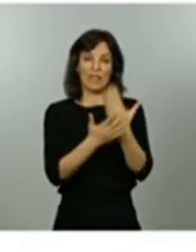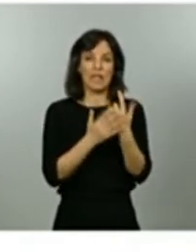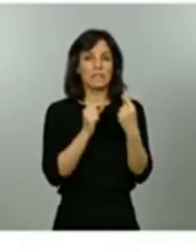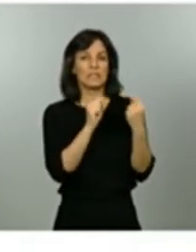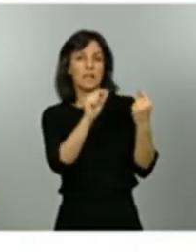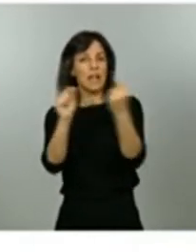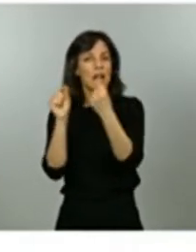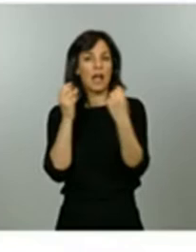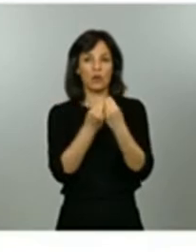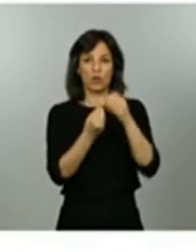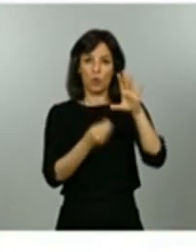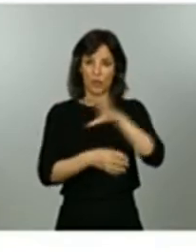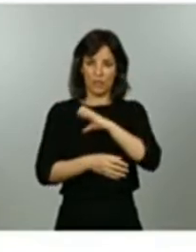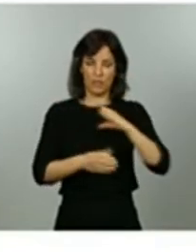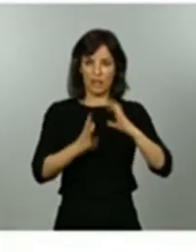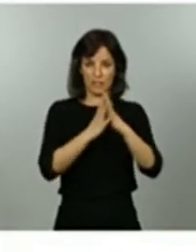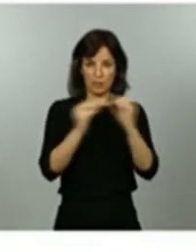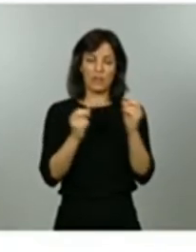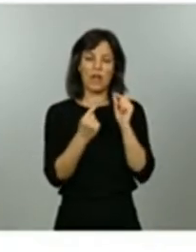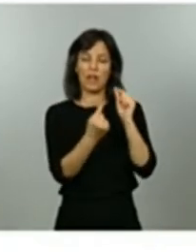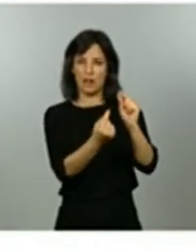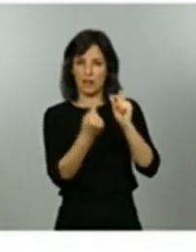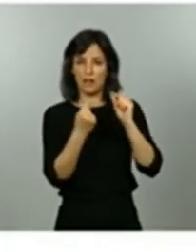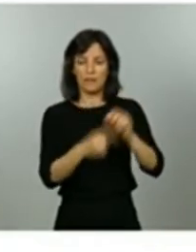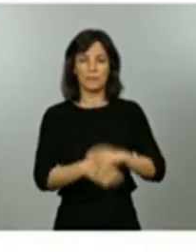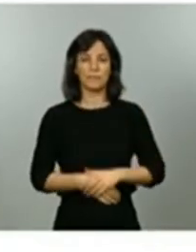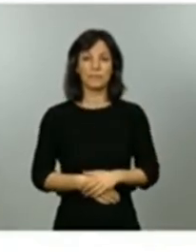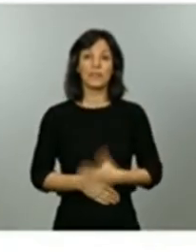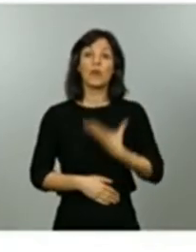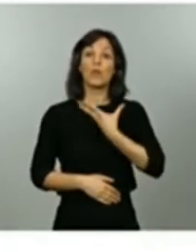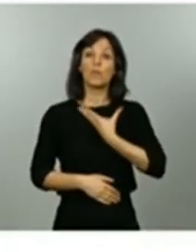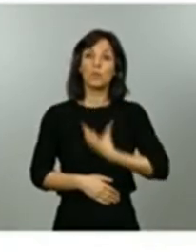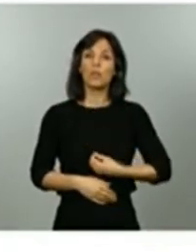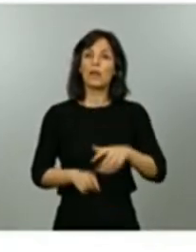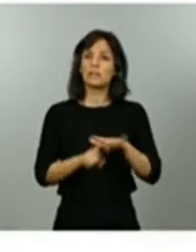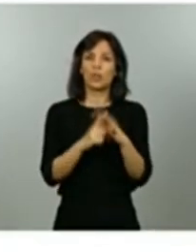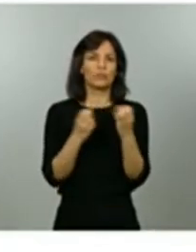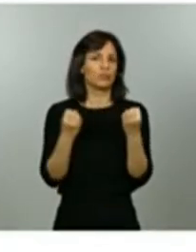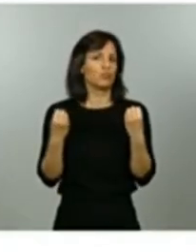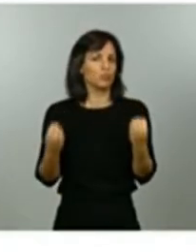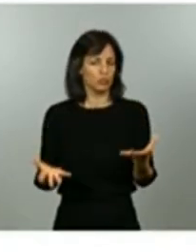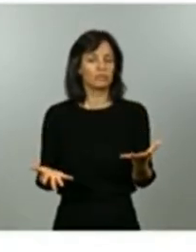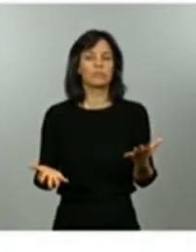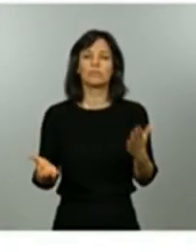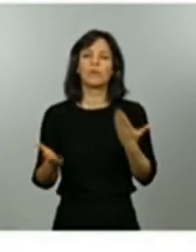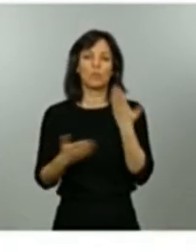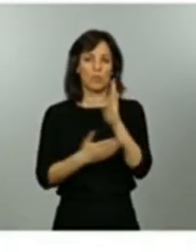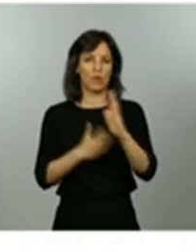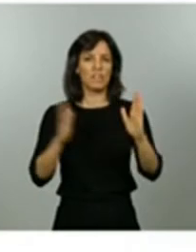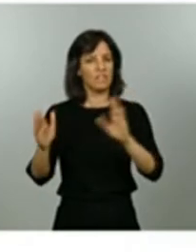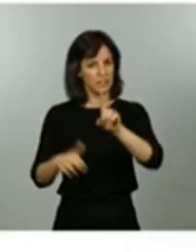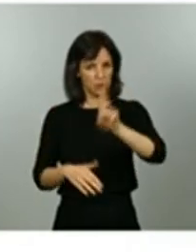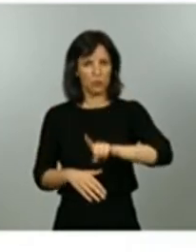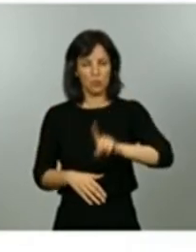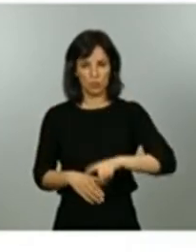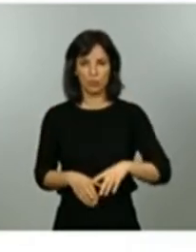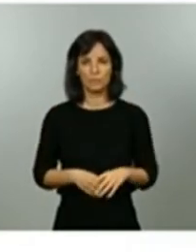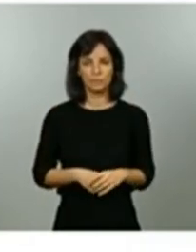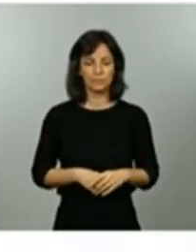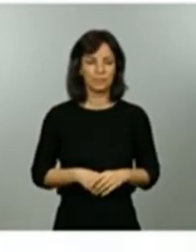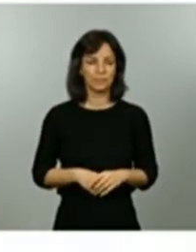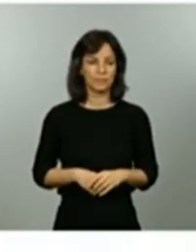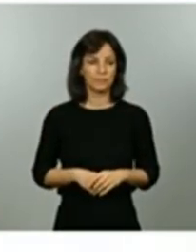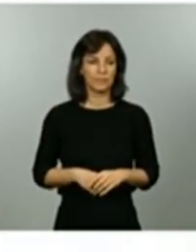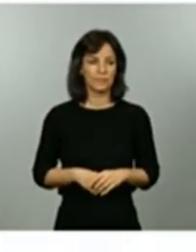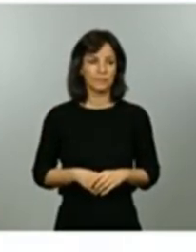comunidad de Andalucía Murcia está en una situación muy favorable y por lo tanto también se propone para pasar a la fase 1 las